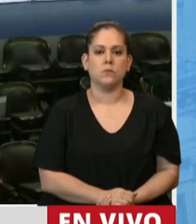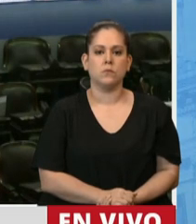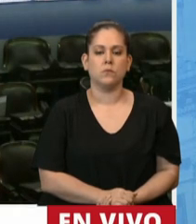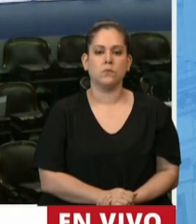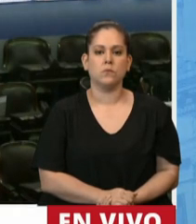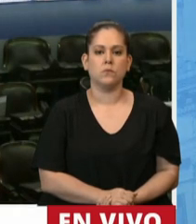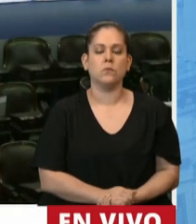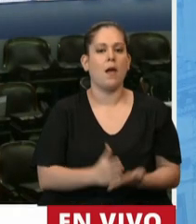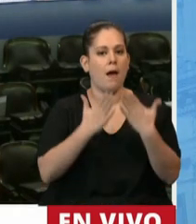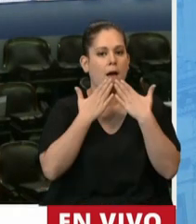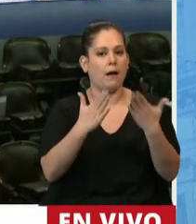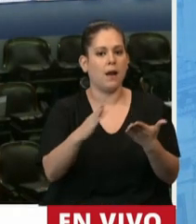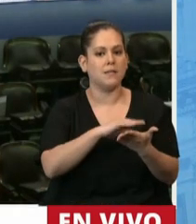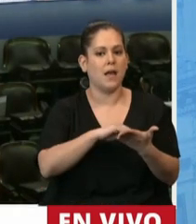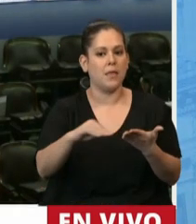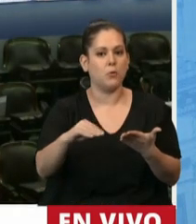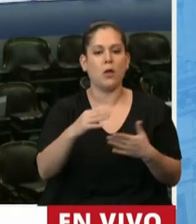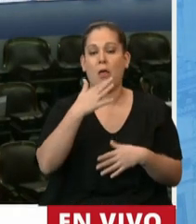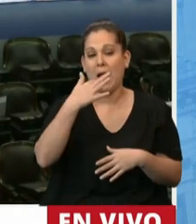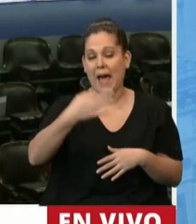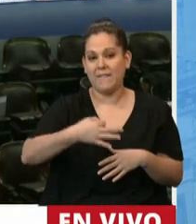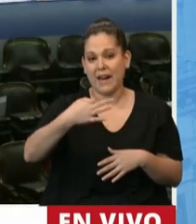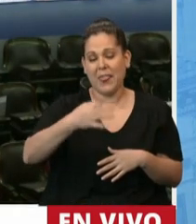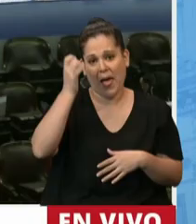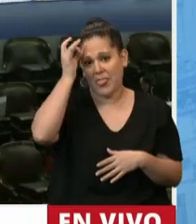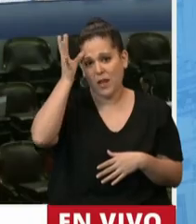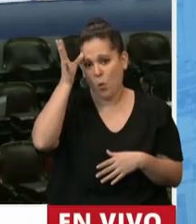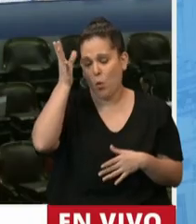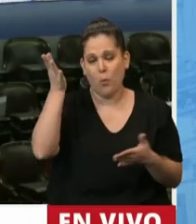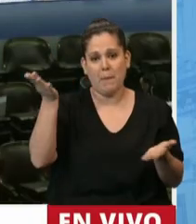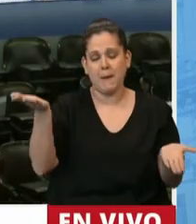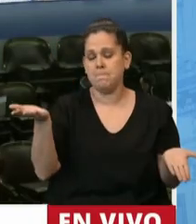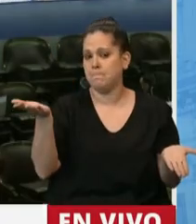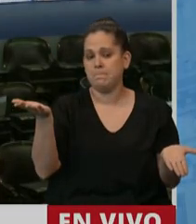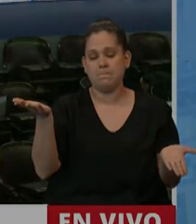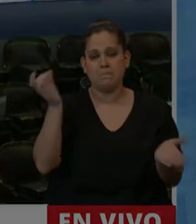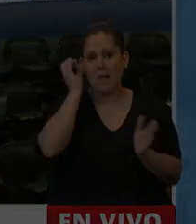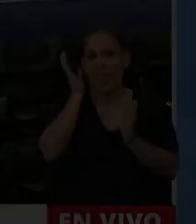gracias diputado la verdad disculpe las interrupciones tost y el